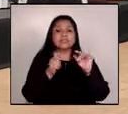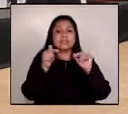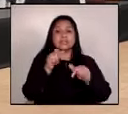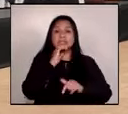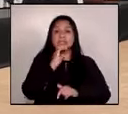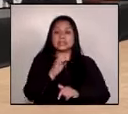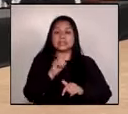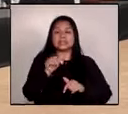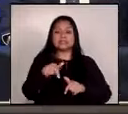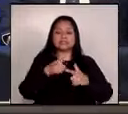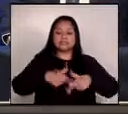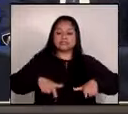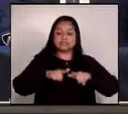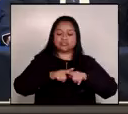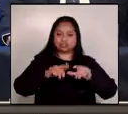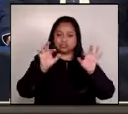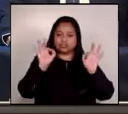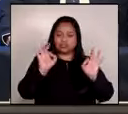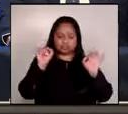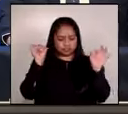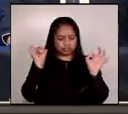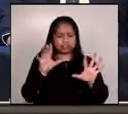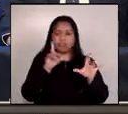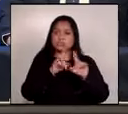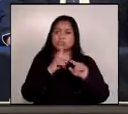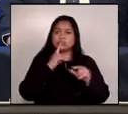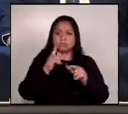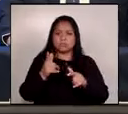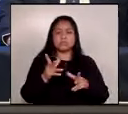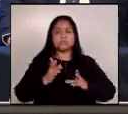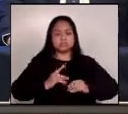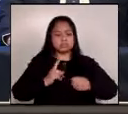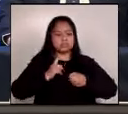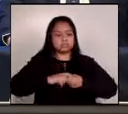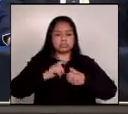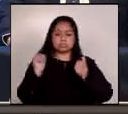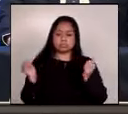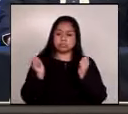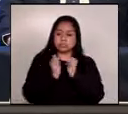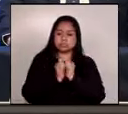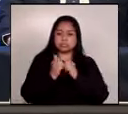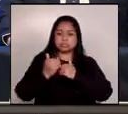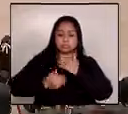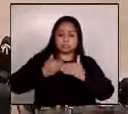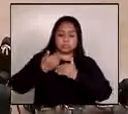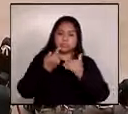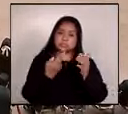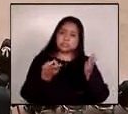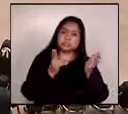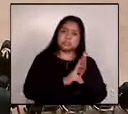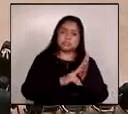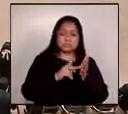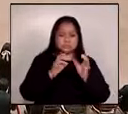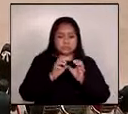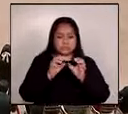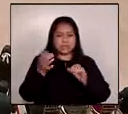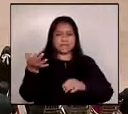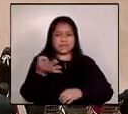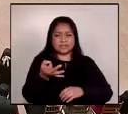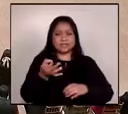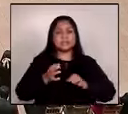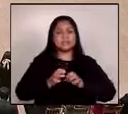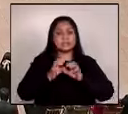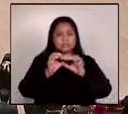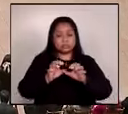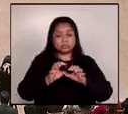pertinente para poder coordinar y acompañar la implementación efectiva de ese esfuerzo en materia de